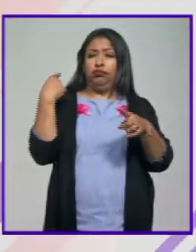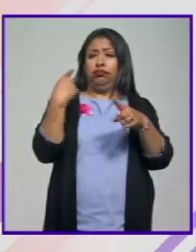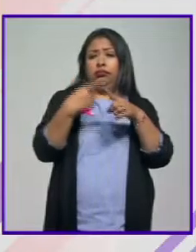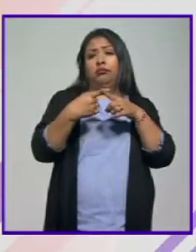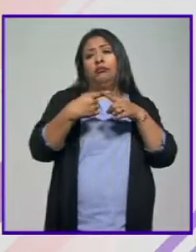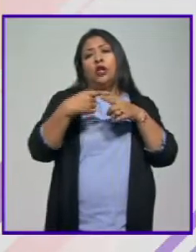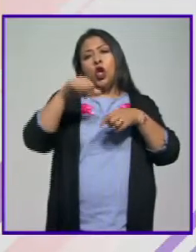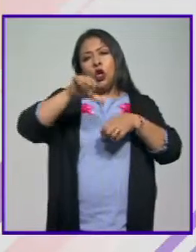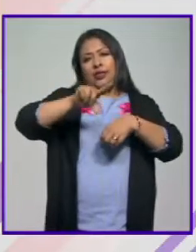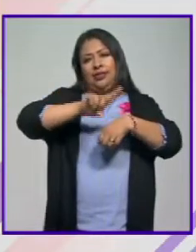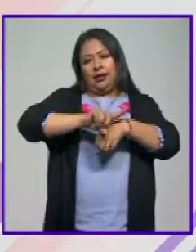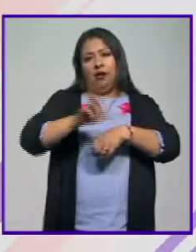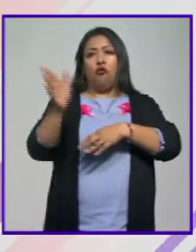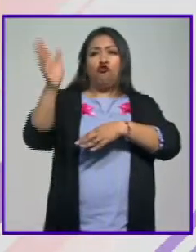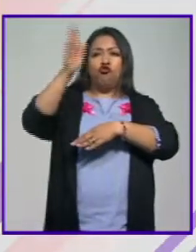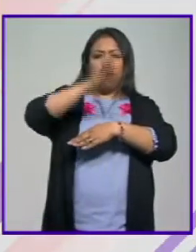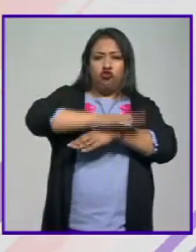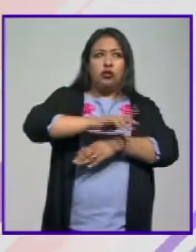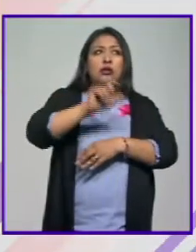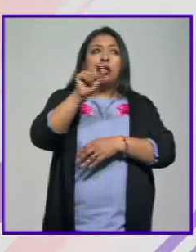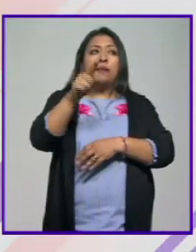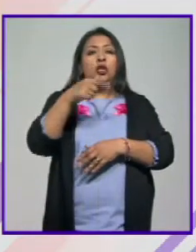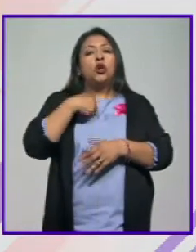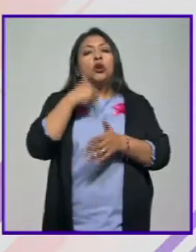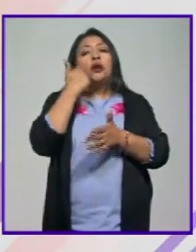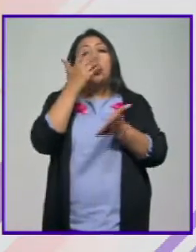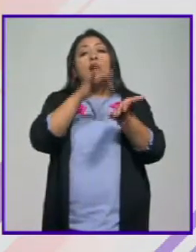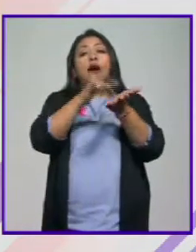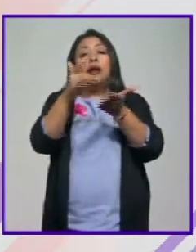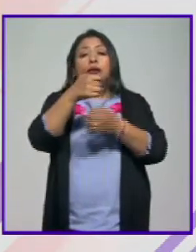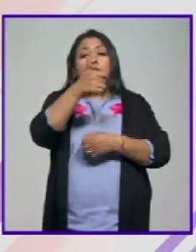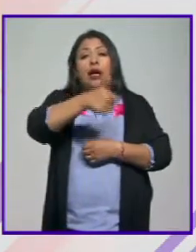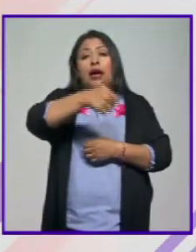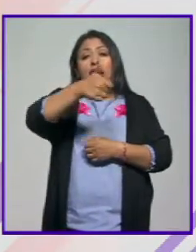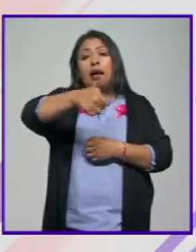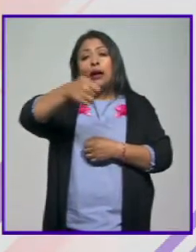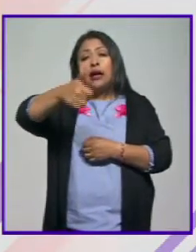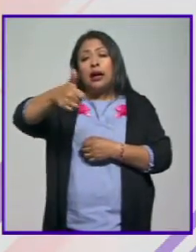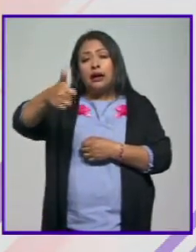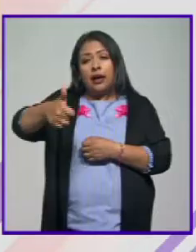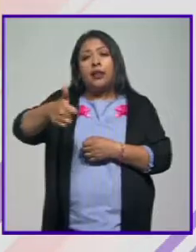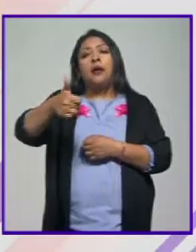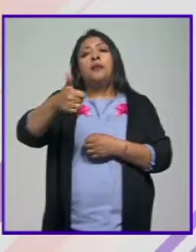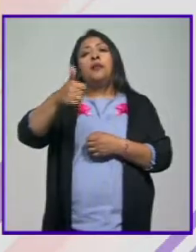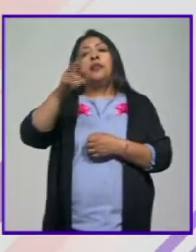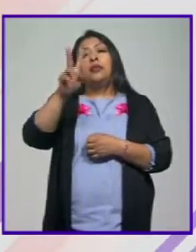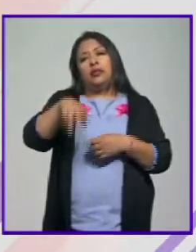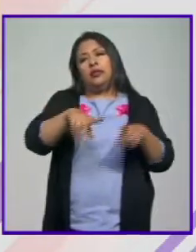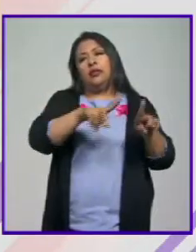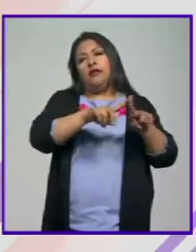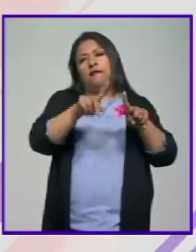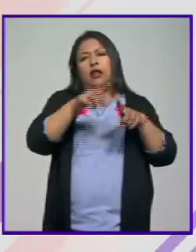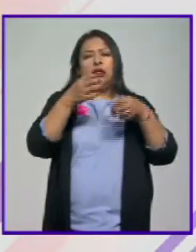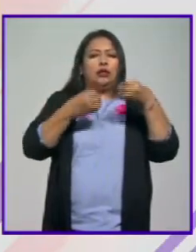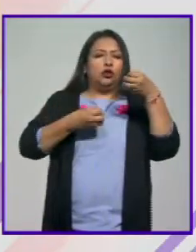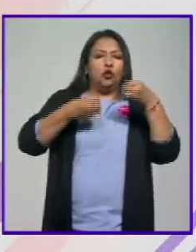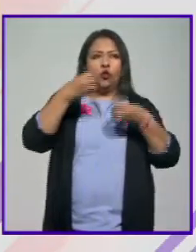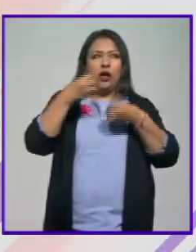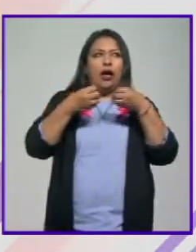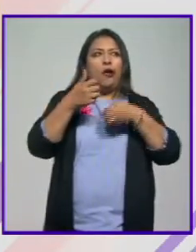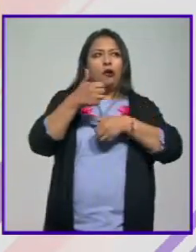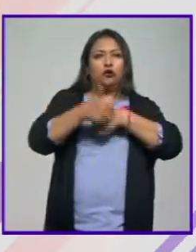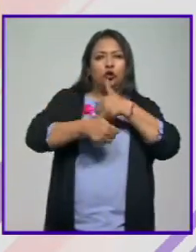de este día. Me corresponde también agradecer a cada uno de nuestros distintos jurados de la